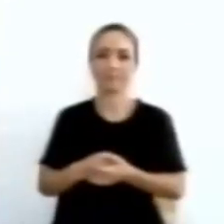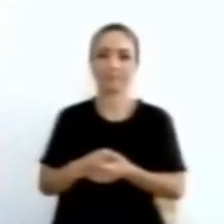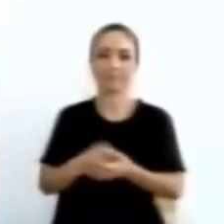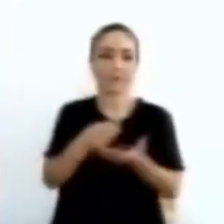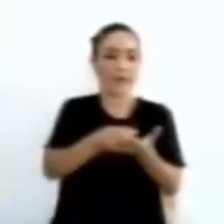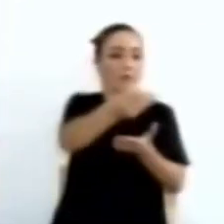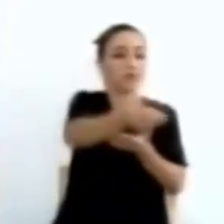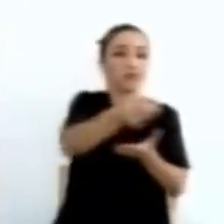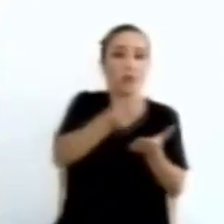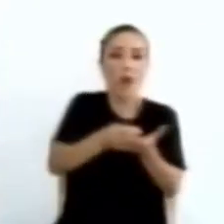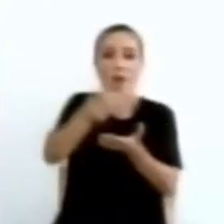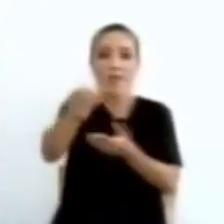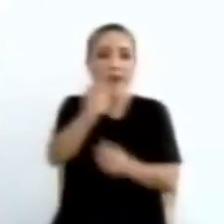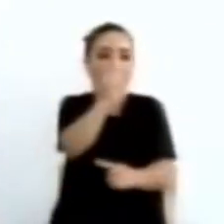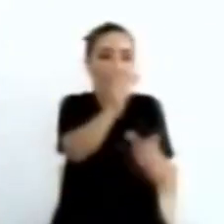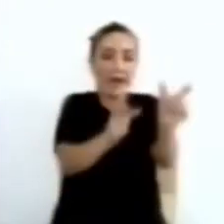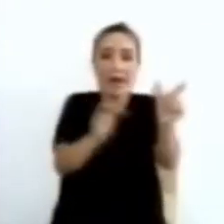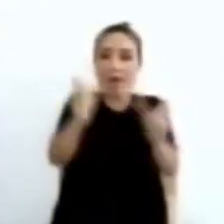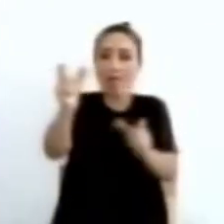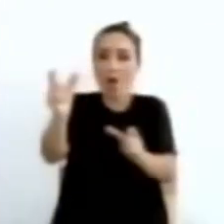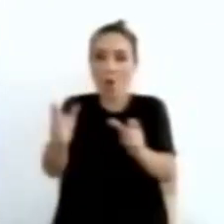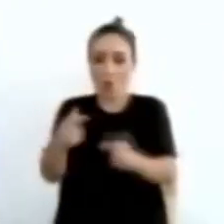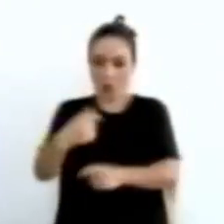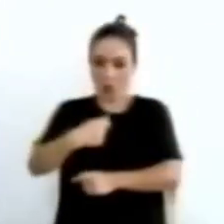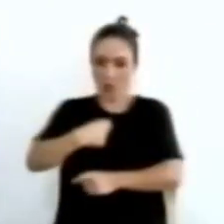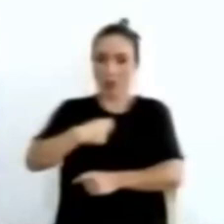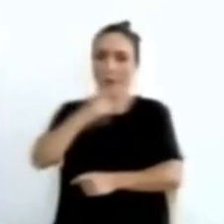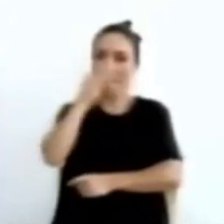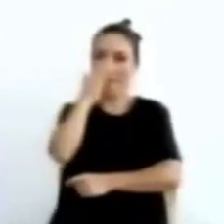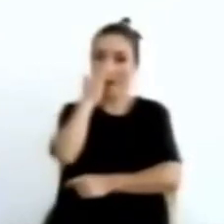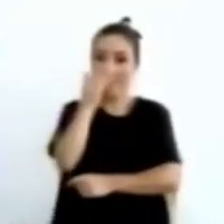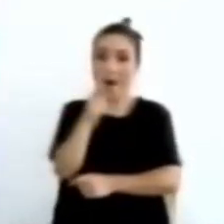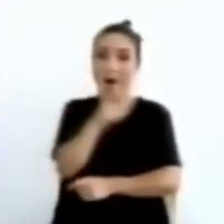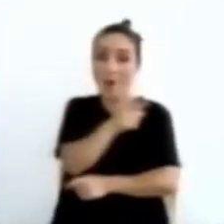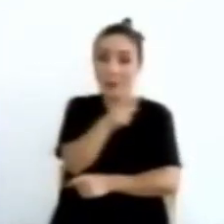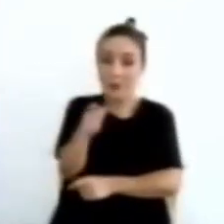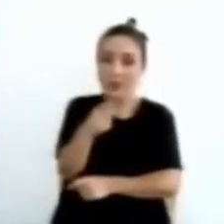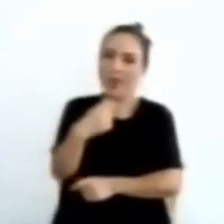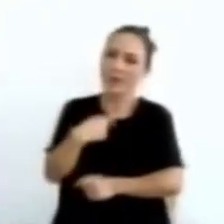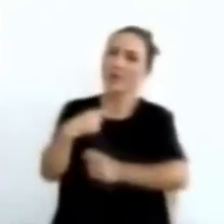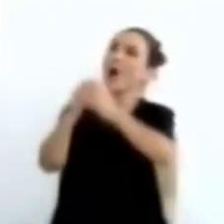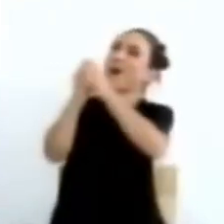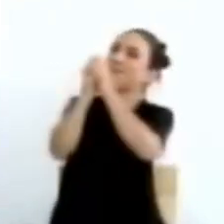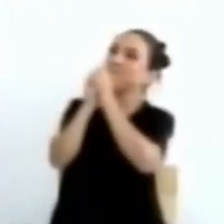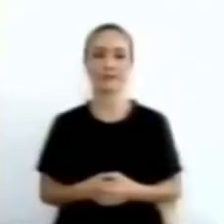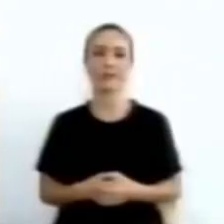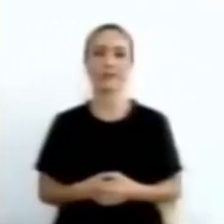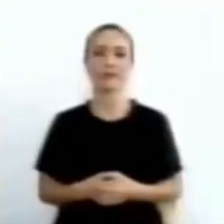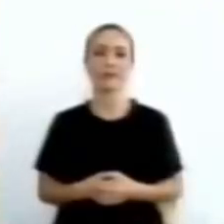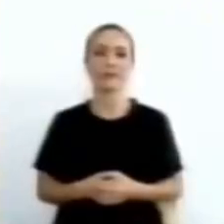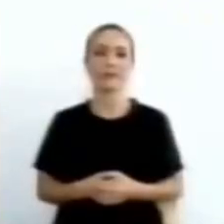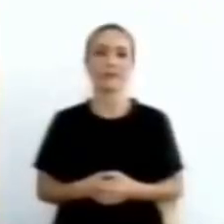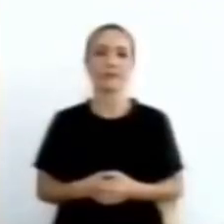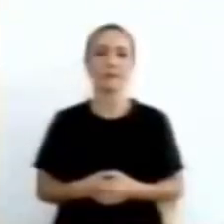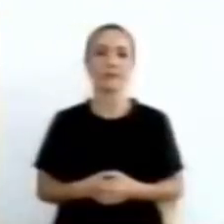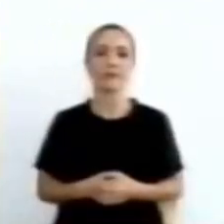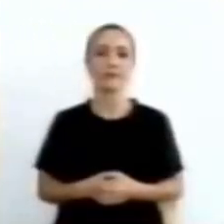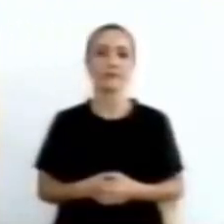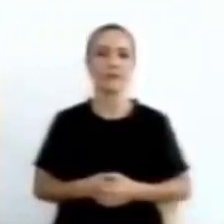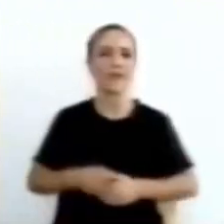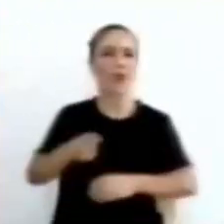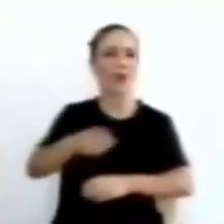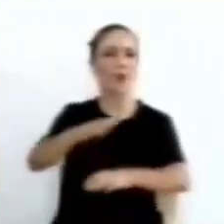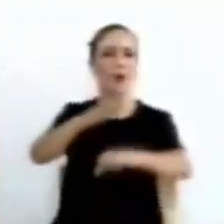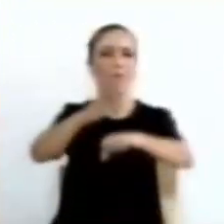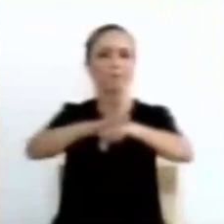El obispo de nuestra diócesis tuvo palabras para las autoridades gubernamentales. Exhortamos